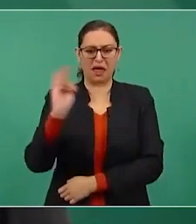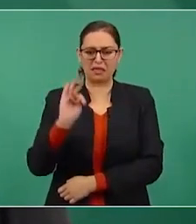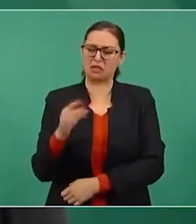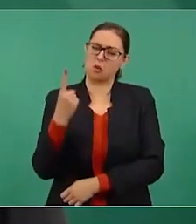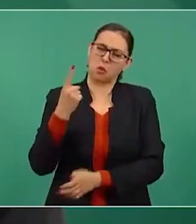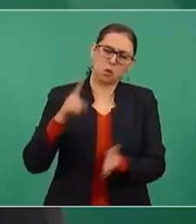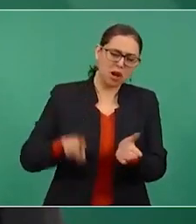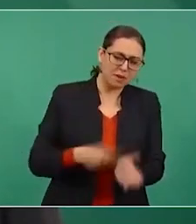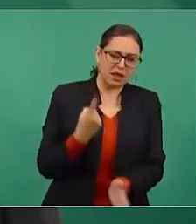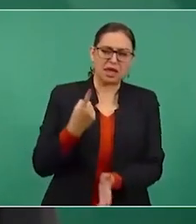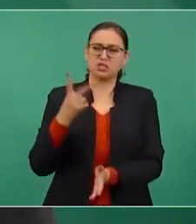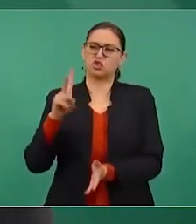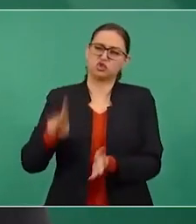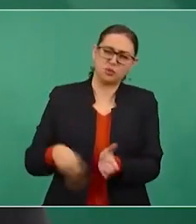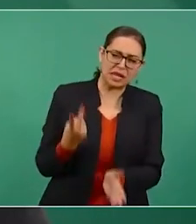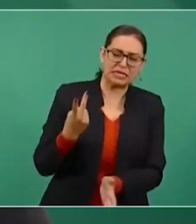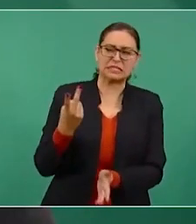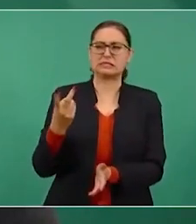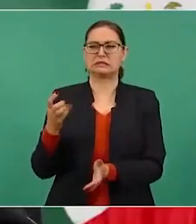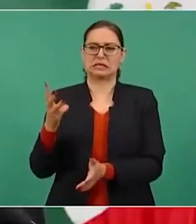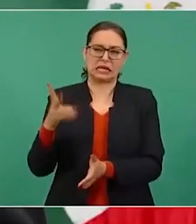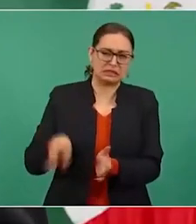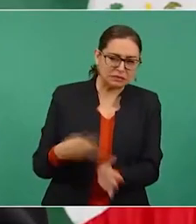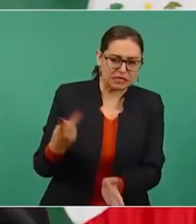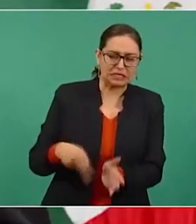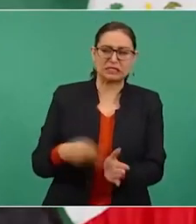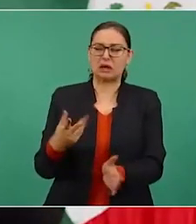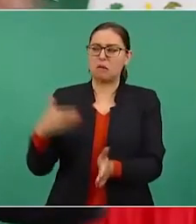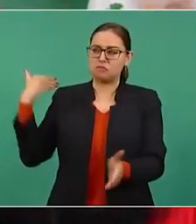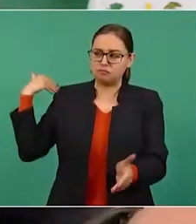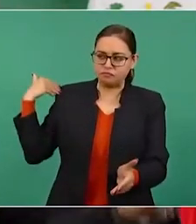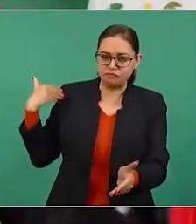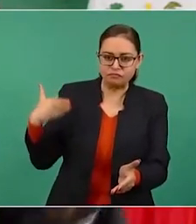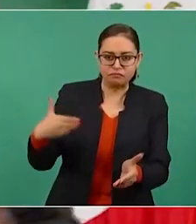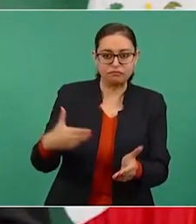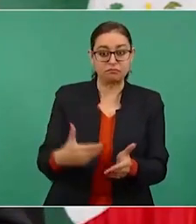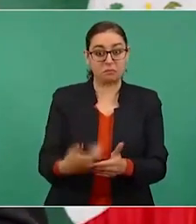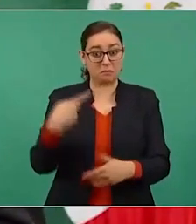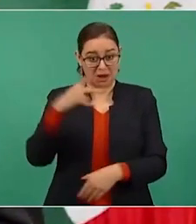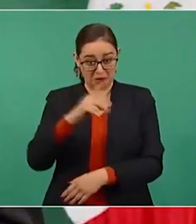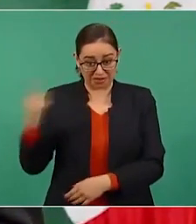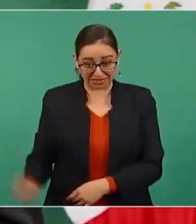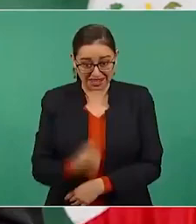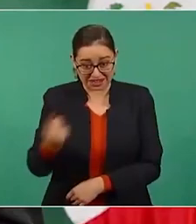una vez, dos veces, pero no se le puede engañar toda la vida, la gente ya despertó.